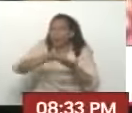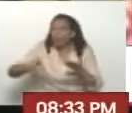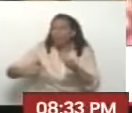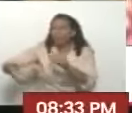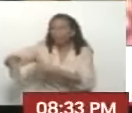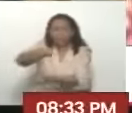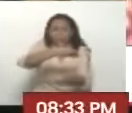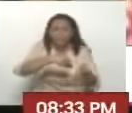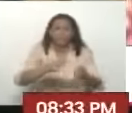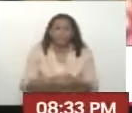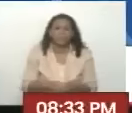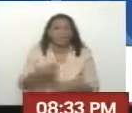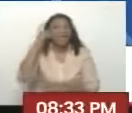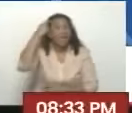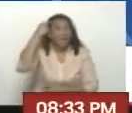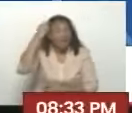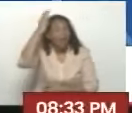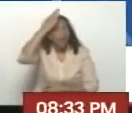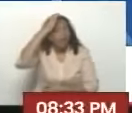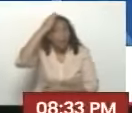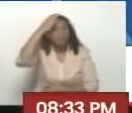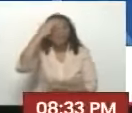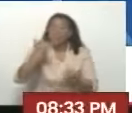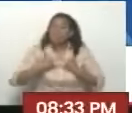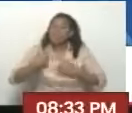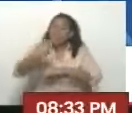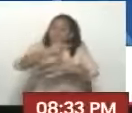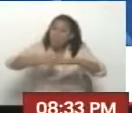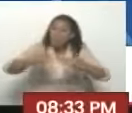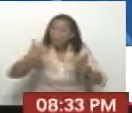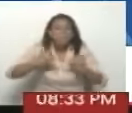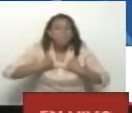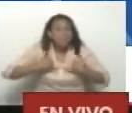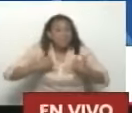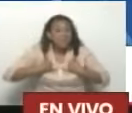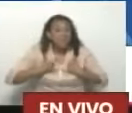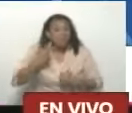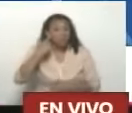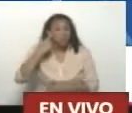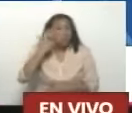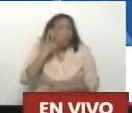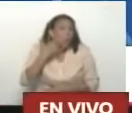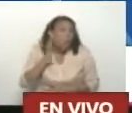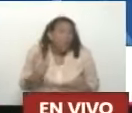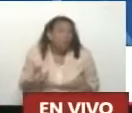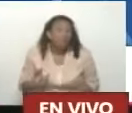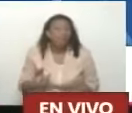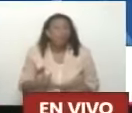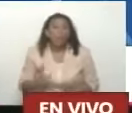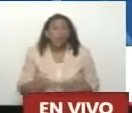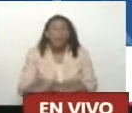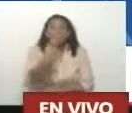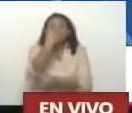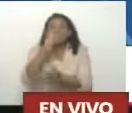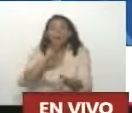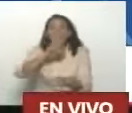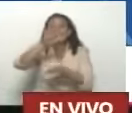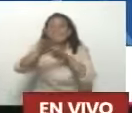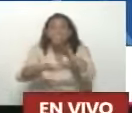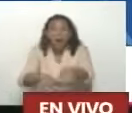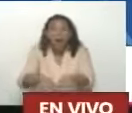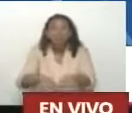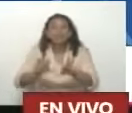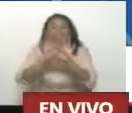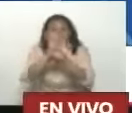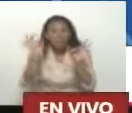comunidades Piense la conciencia Que se tiene De autogobierno Y yo diría Es el primer paso Hacia una